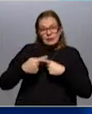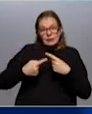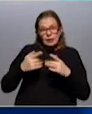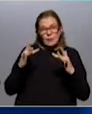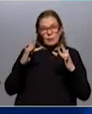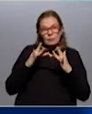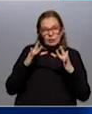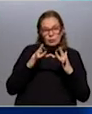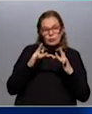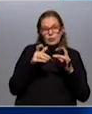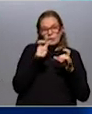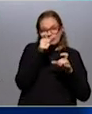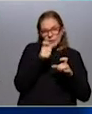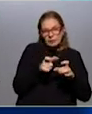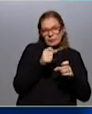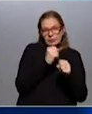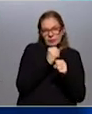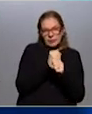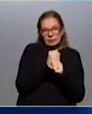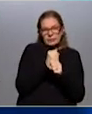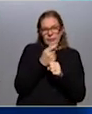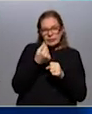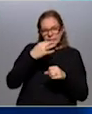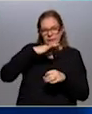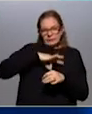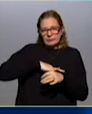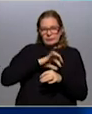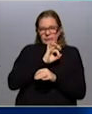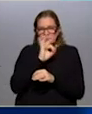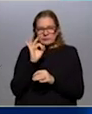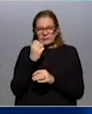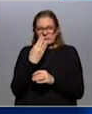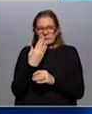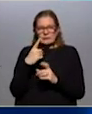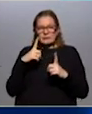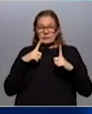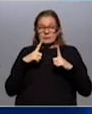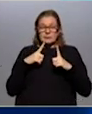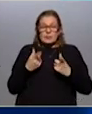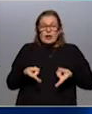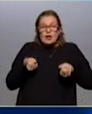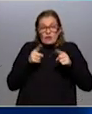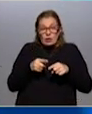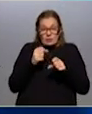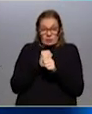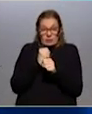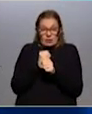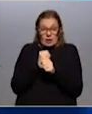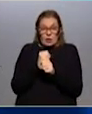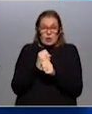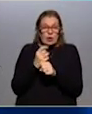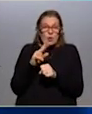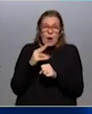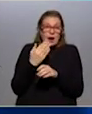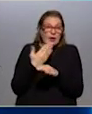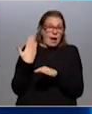vínculo con su puesto de trabajo, ya sea porque perciben ingresos o sea porque tienen expectativas de reincorporarse a sus puestos una